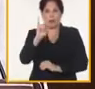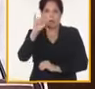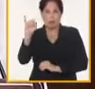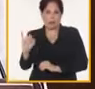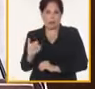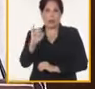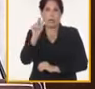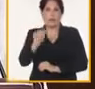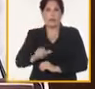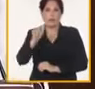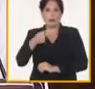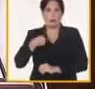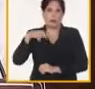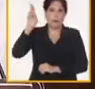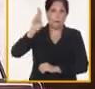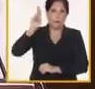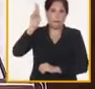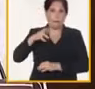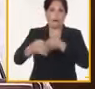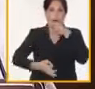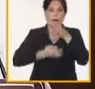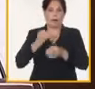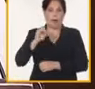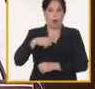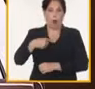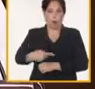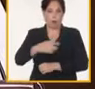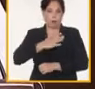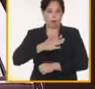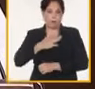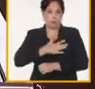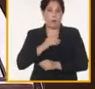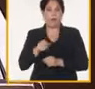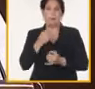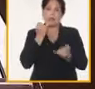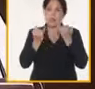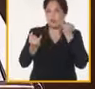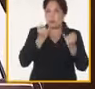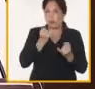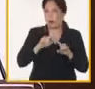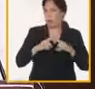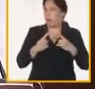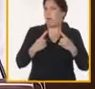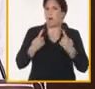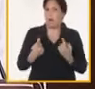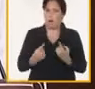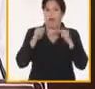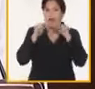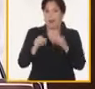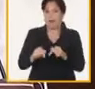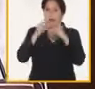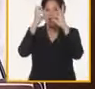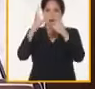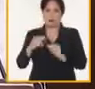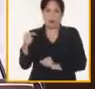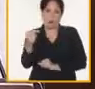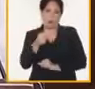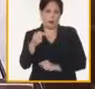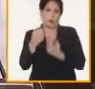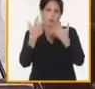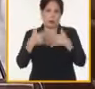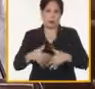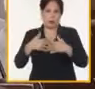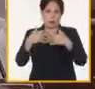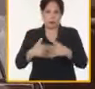intervenciones. En el mismo, fueron identificadas las causas que inciden en los resultados productivos,